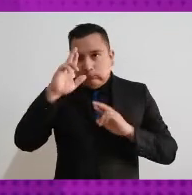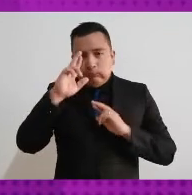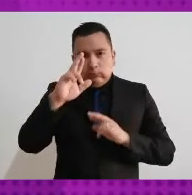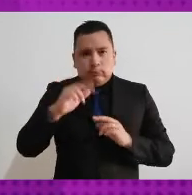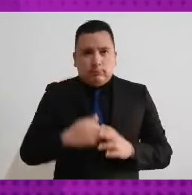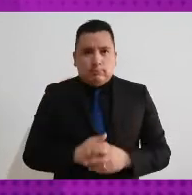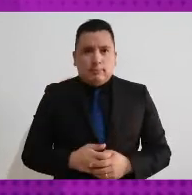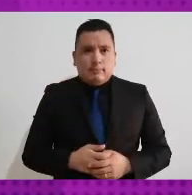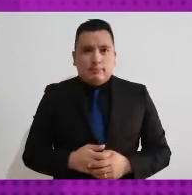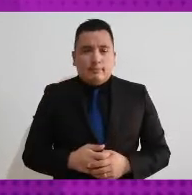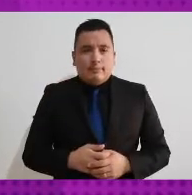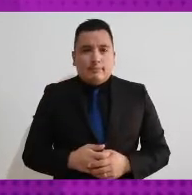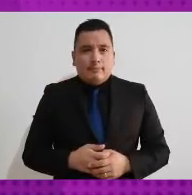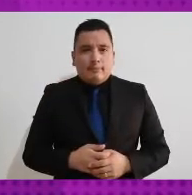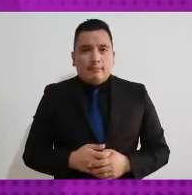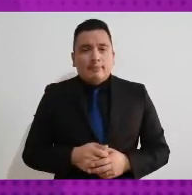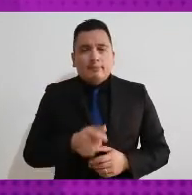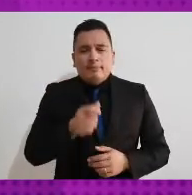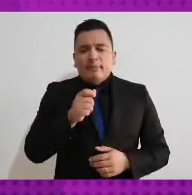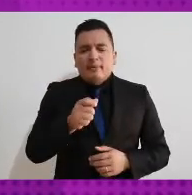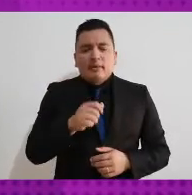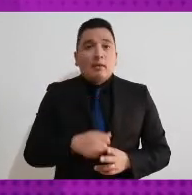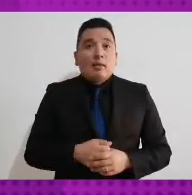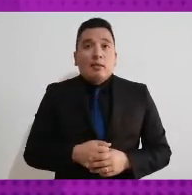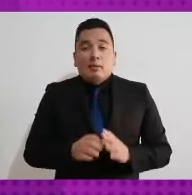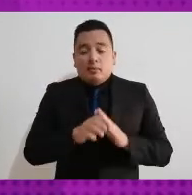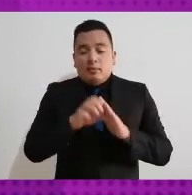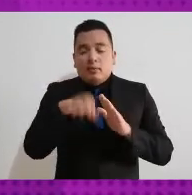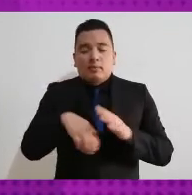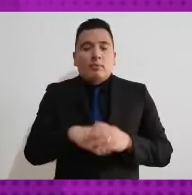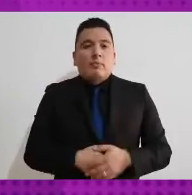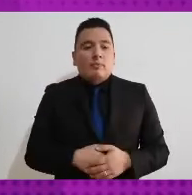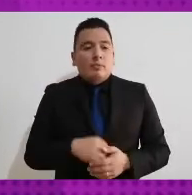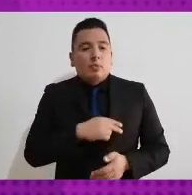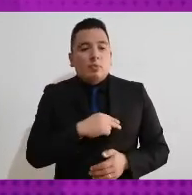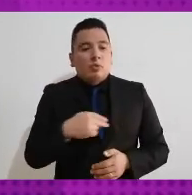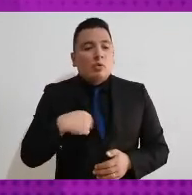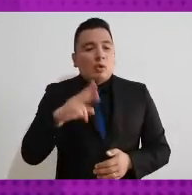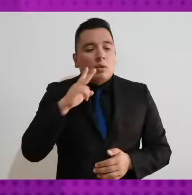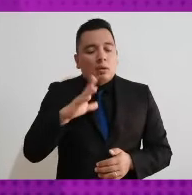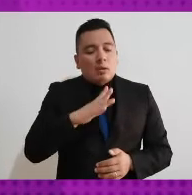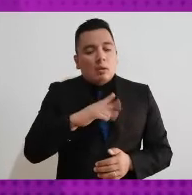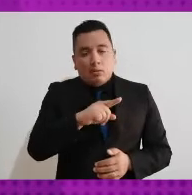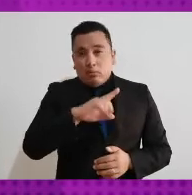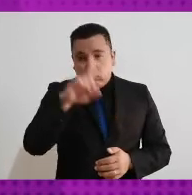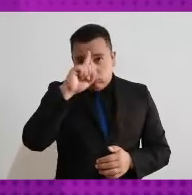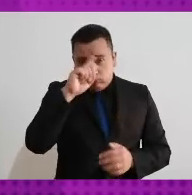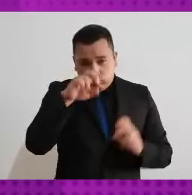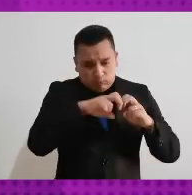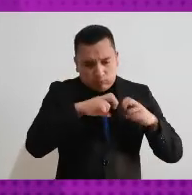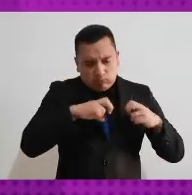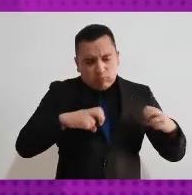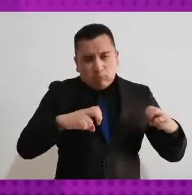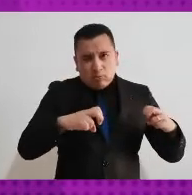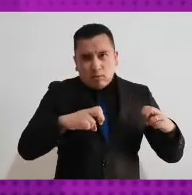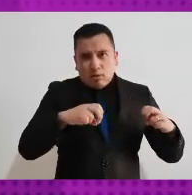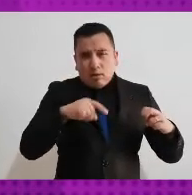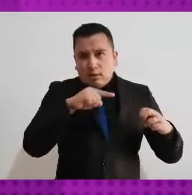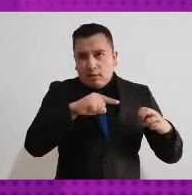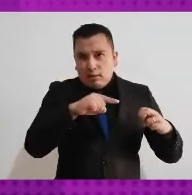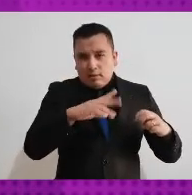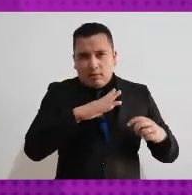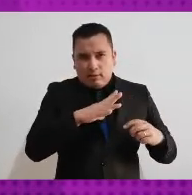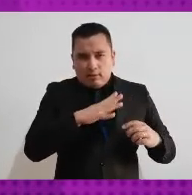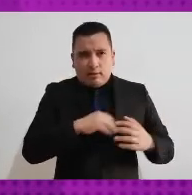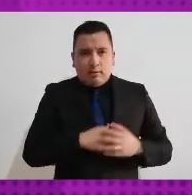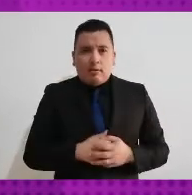nosotros tenemos que cumplir con el principio de paridad de género, ya sea por la integración total del Consejo General del OPLES